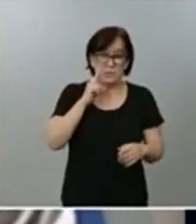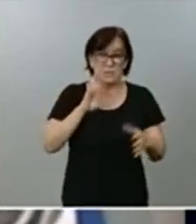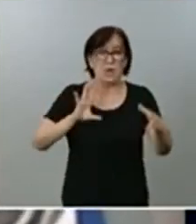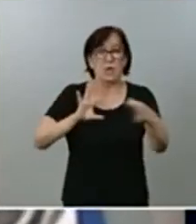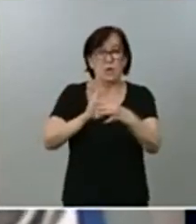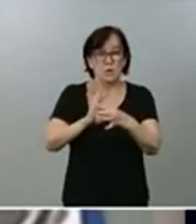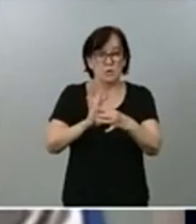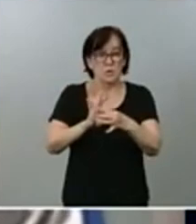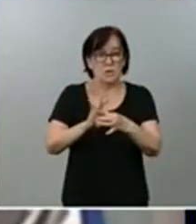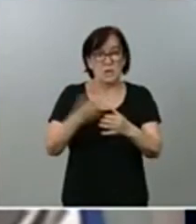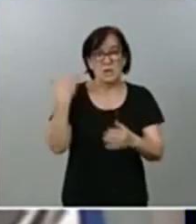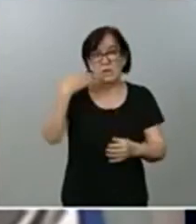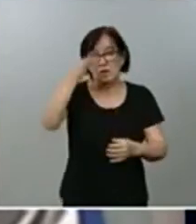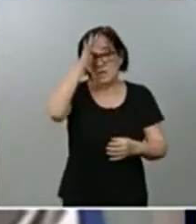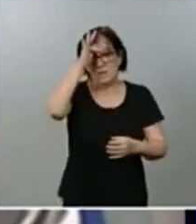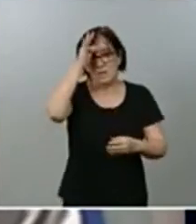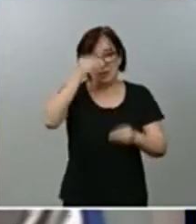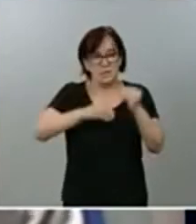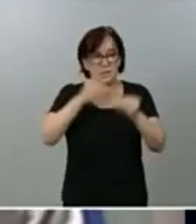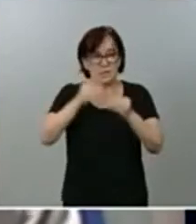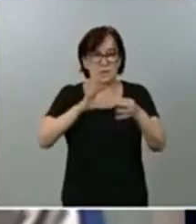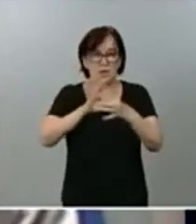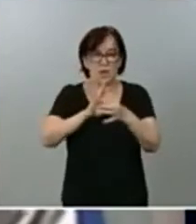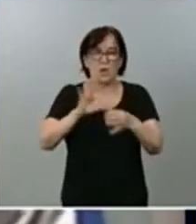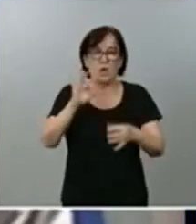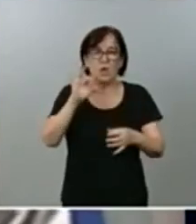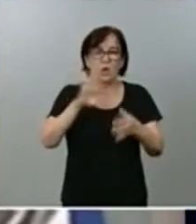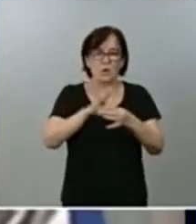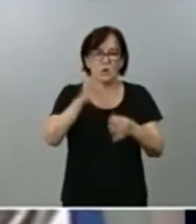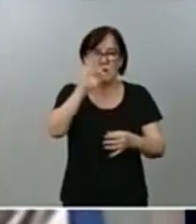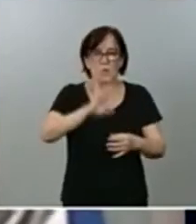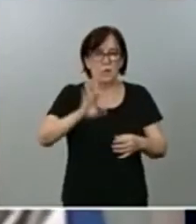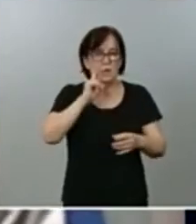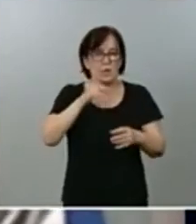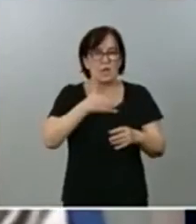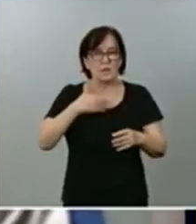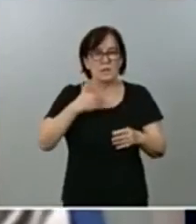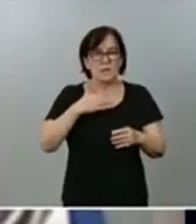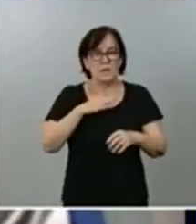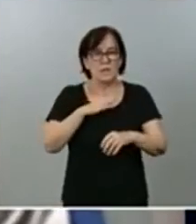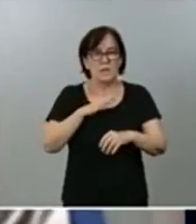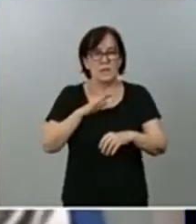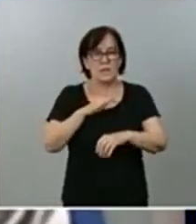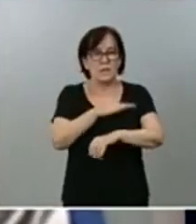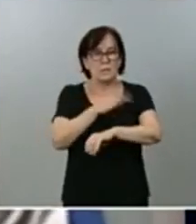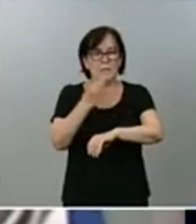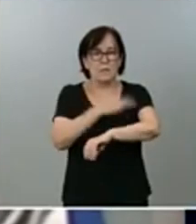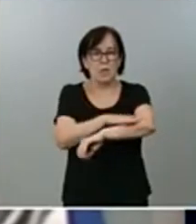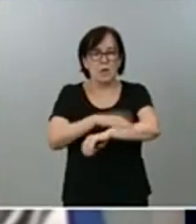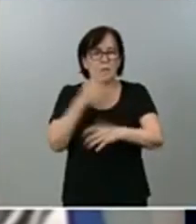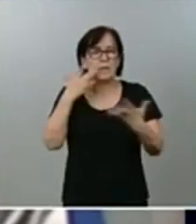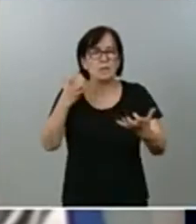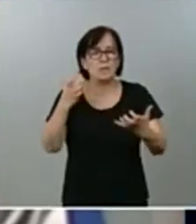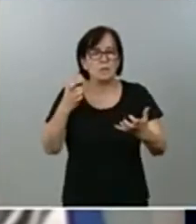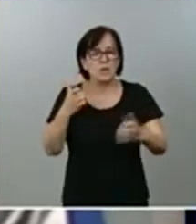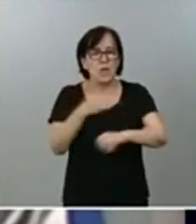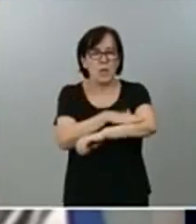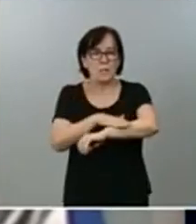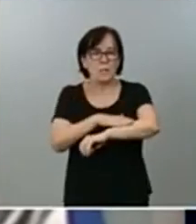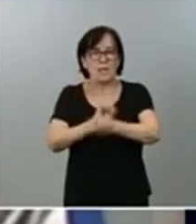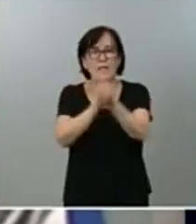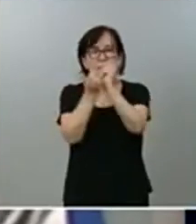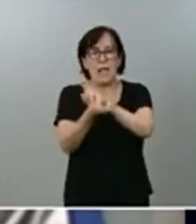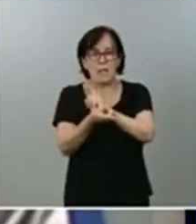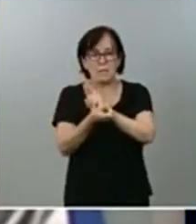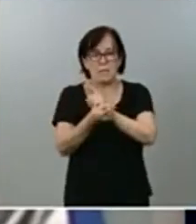domingo e integrantes de la coalición Unidos Podemos piden gobernar de otra manera para que se note que están en el Gobierno. ¿Cambiará al Ejecutivo